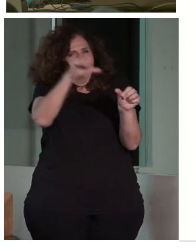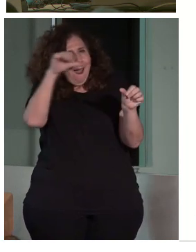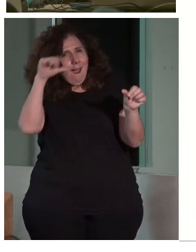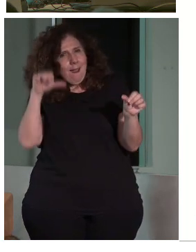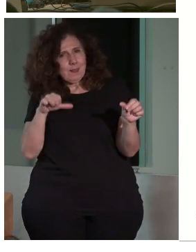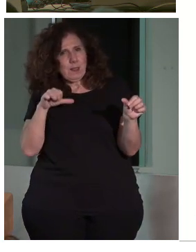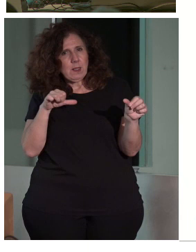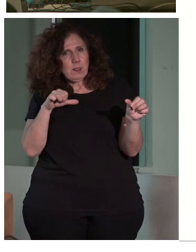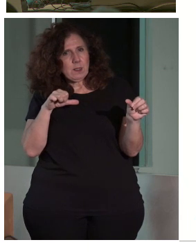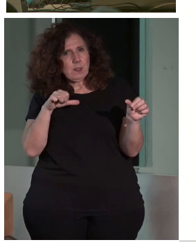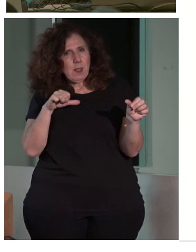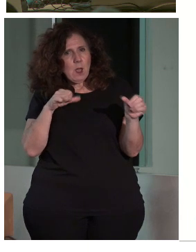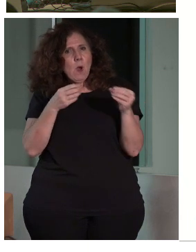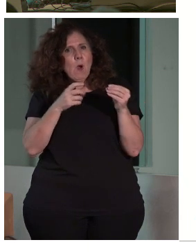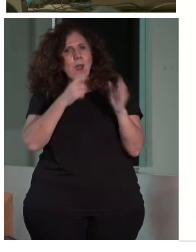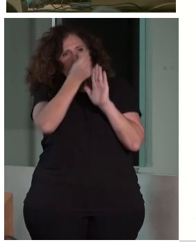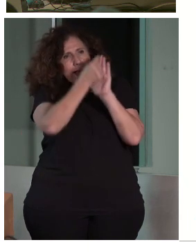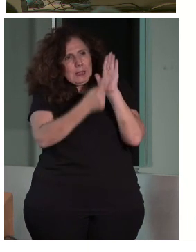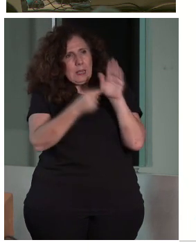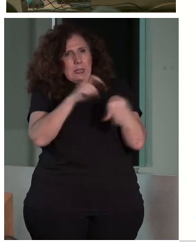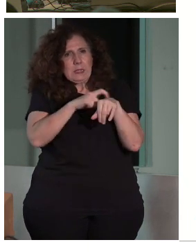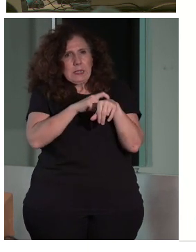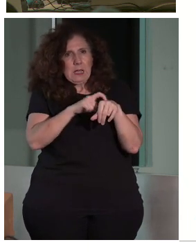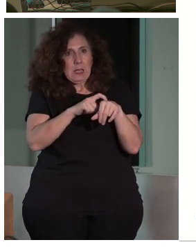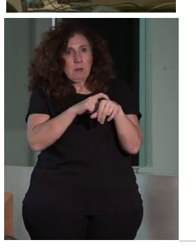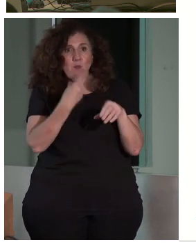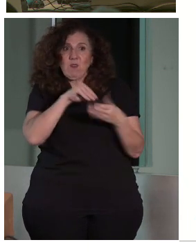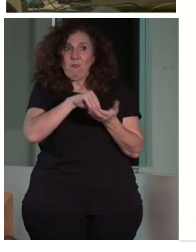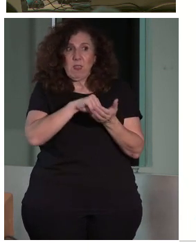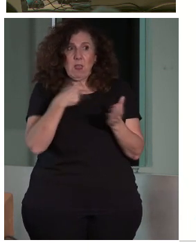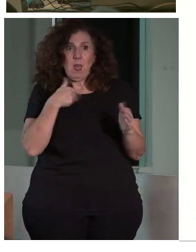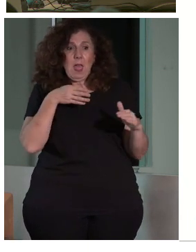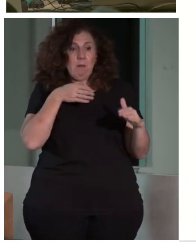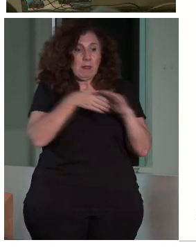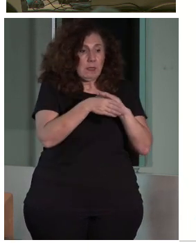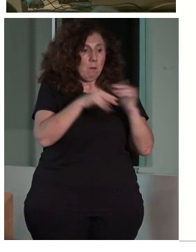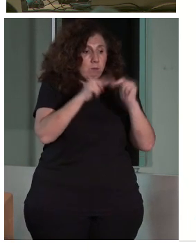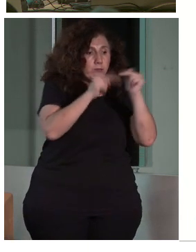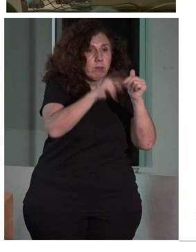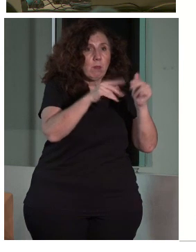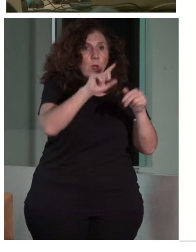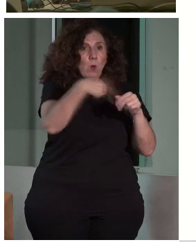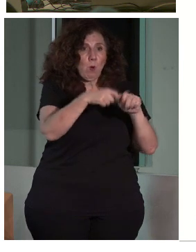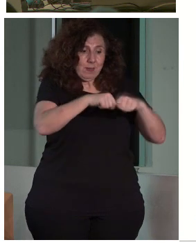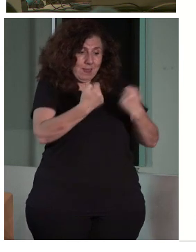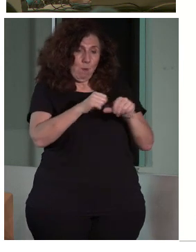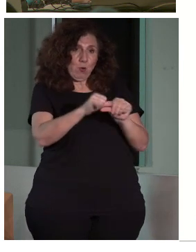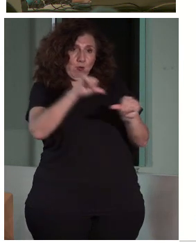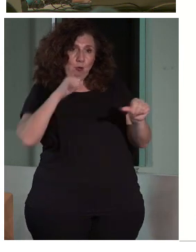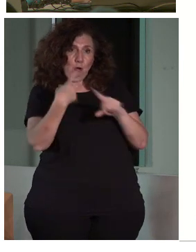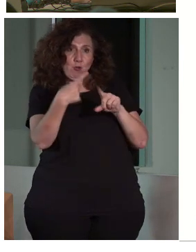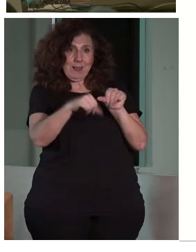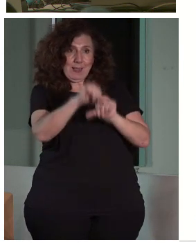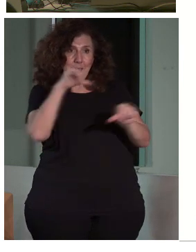el nivel de accesibilidad. Hay veces que intervenimos y estamos perjudicando cosas que ya habíamos conseguido. Por lo tanto, eso es muy